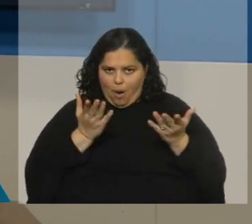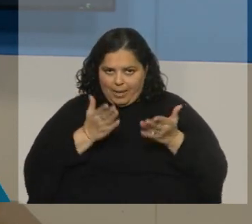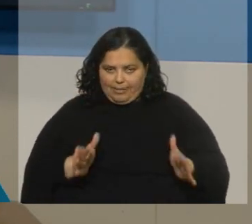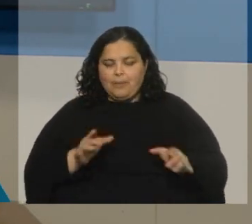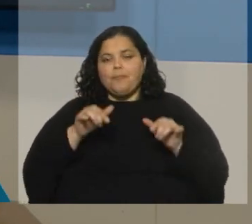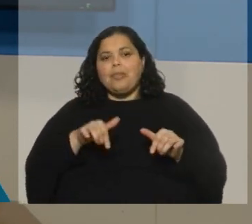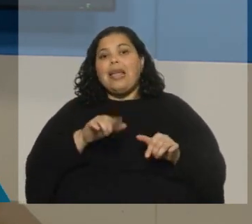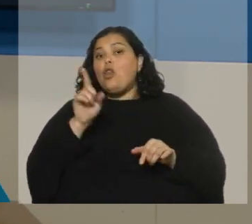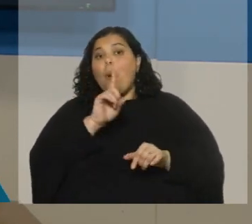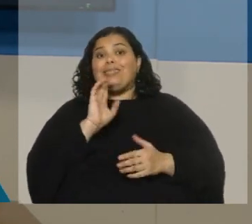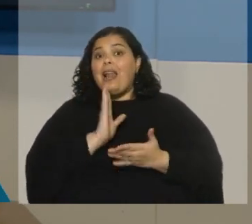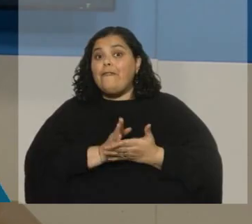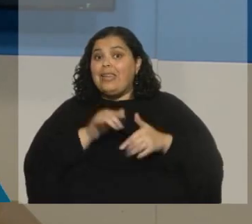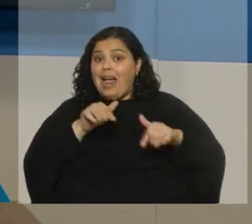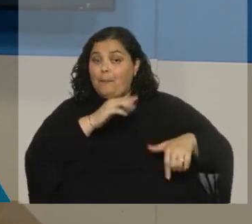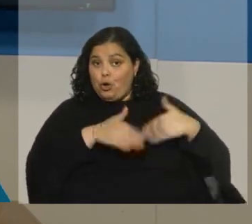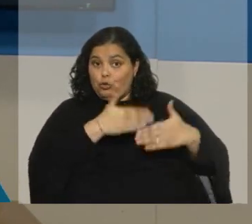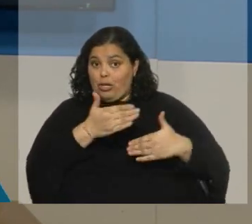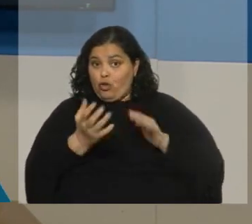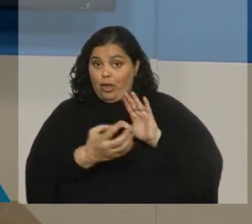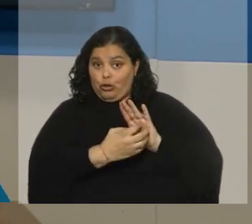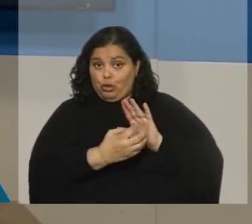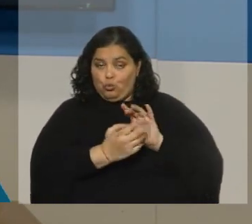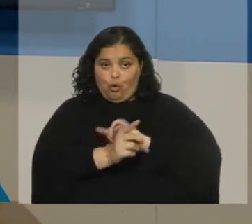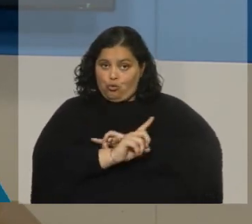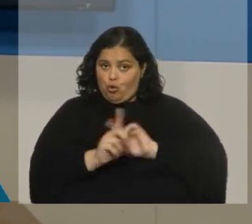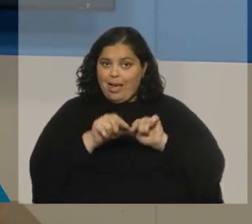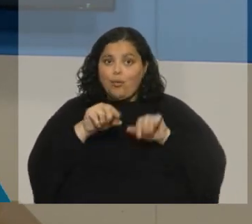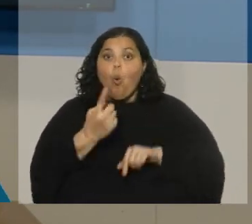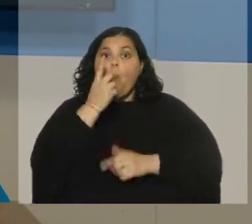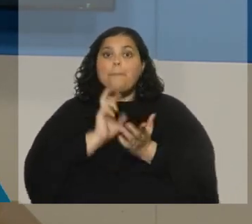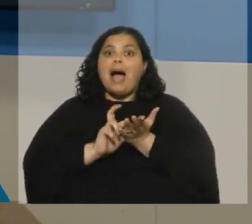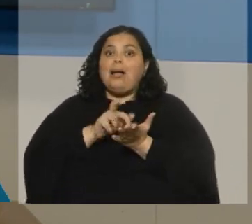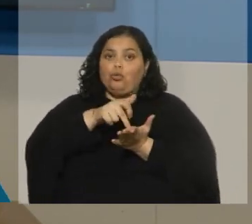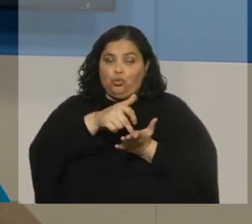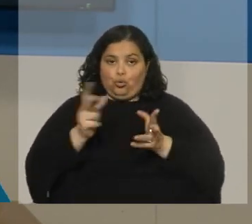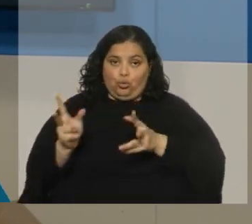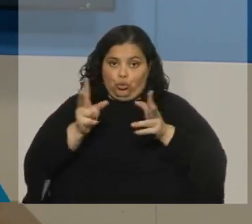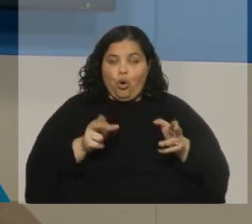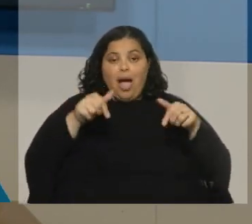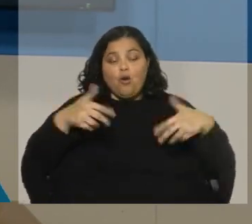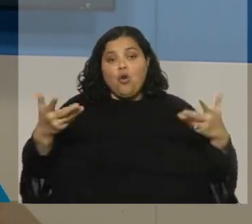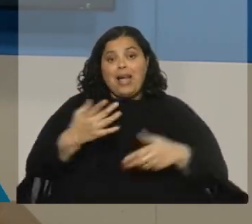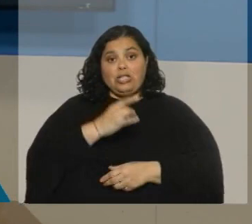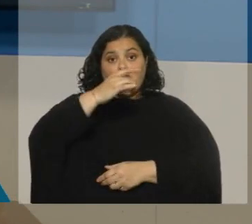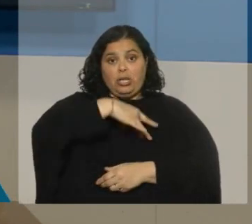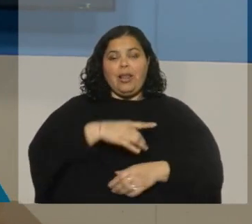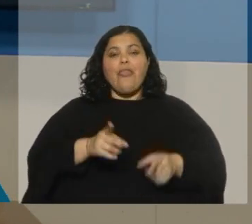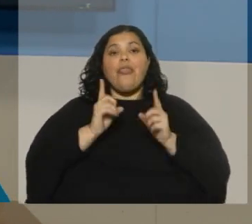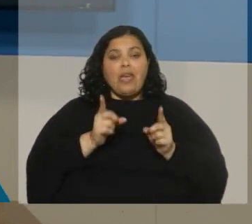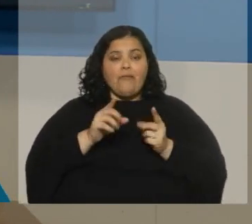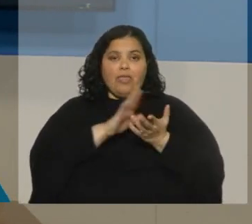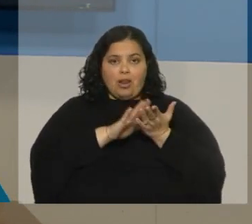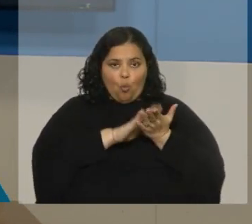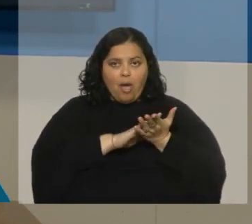final del proceso de discusión constitucional en Chile. Chile, a partir de ahora, debe trazar